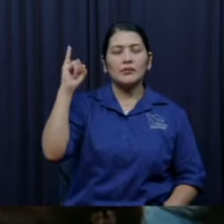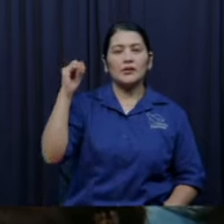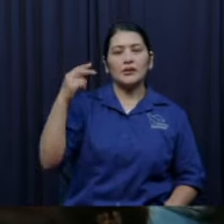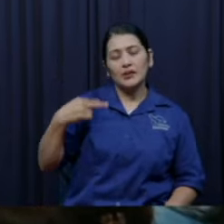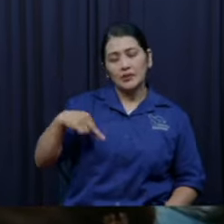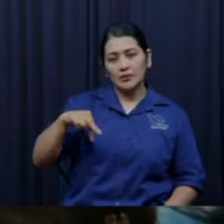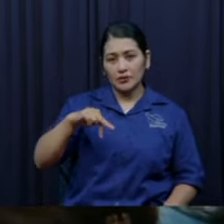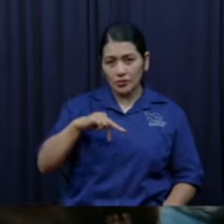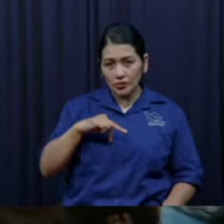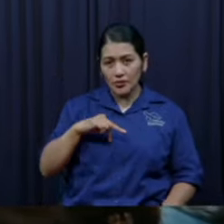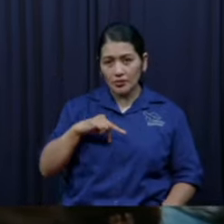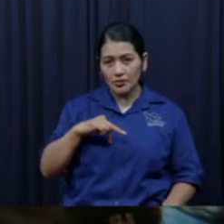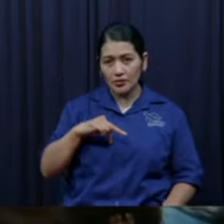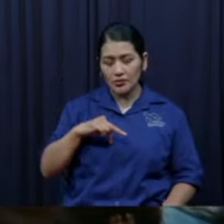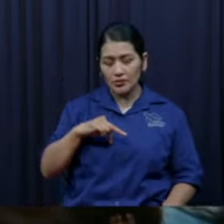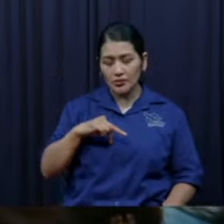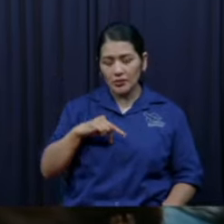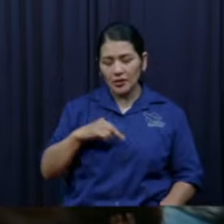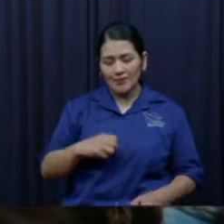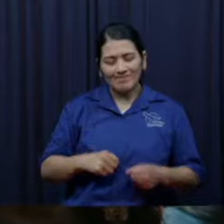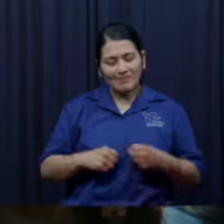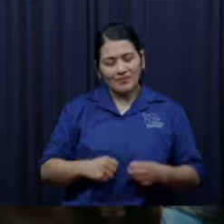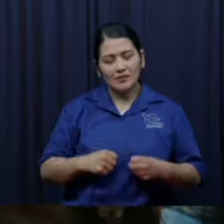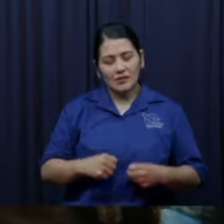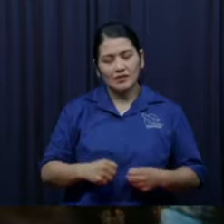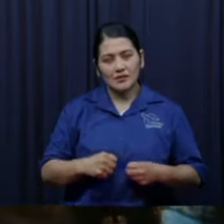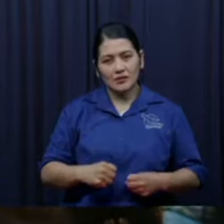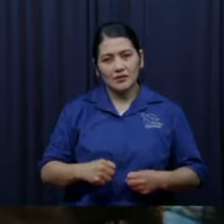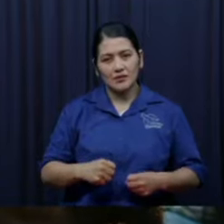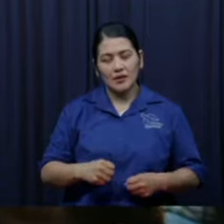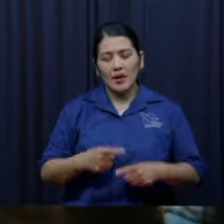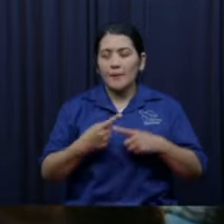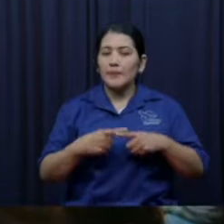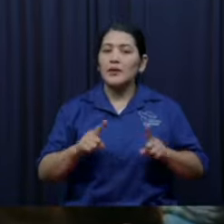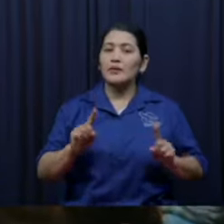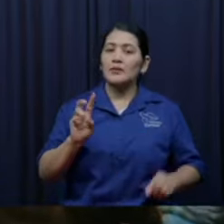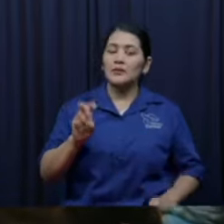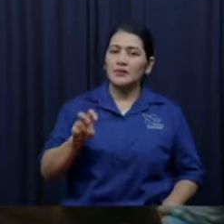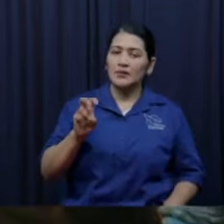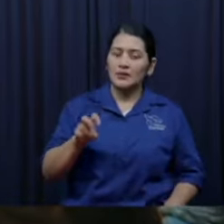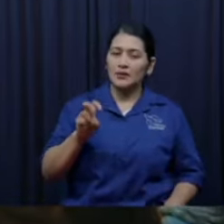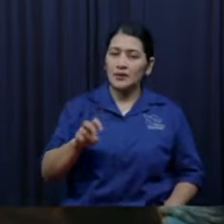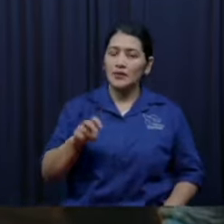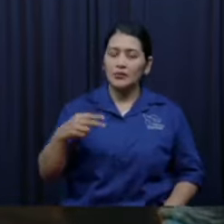su hermosura, pero también al inquirir deberíamos de inquirir, Señor, ¿por qué estoy como estoy?